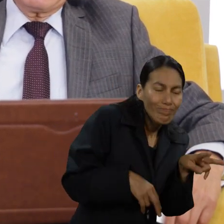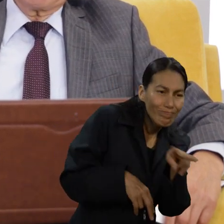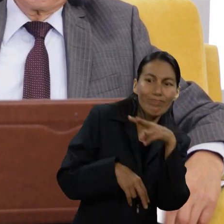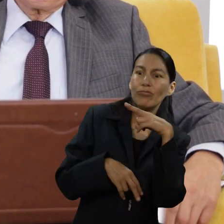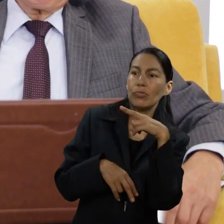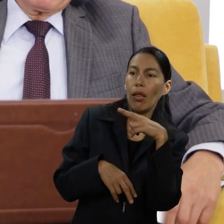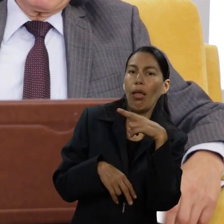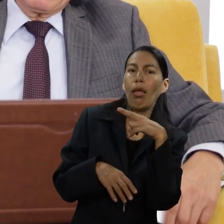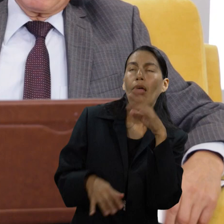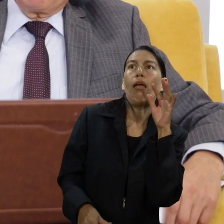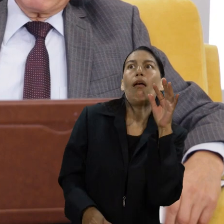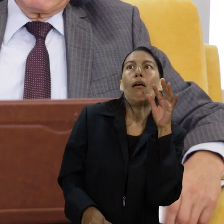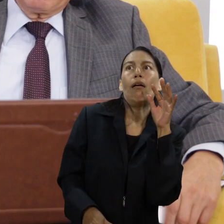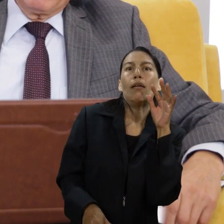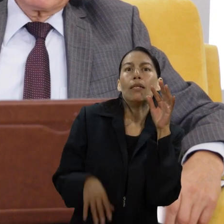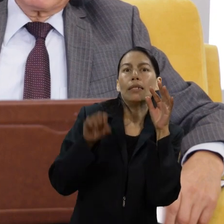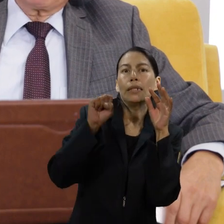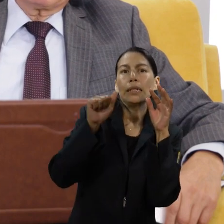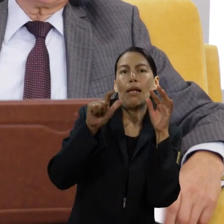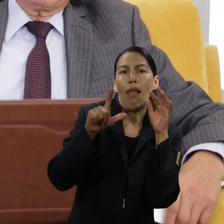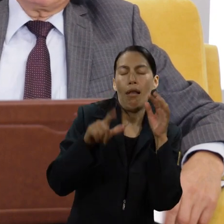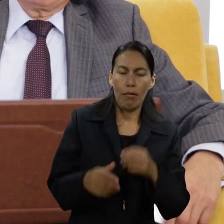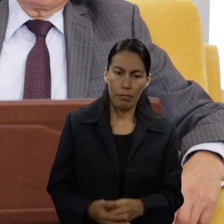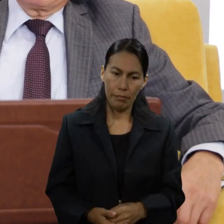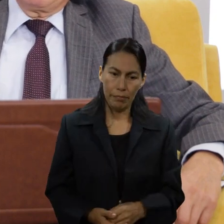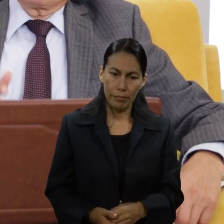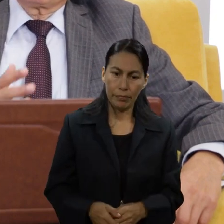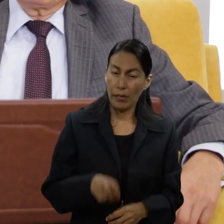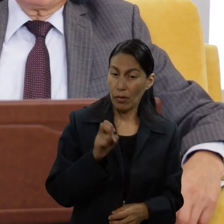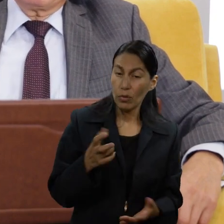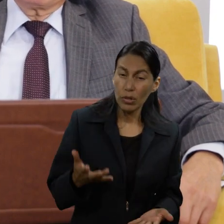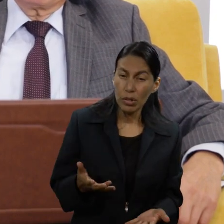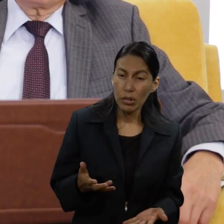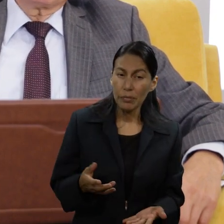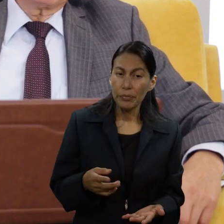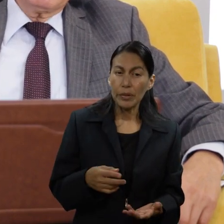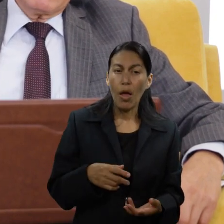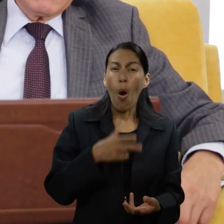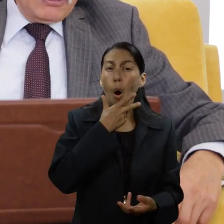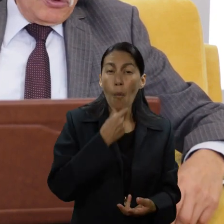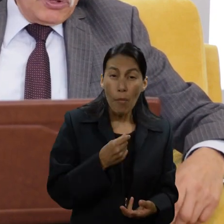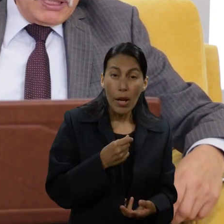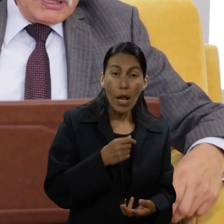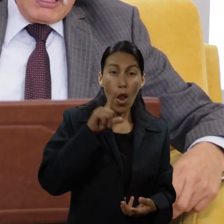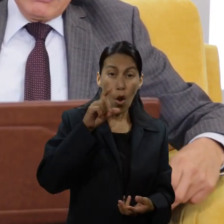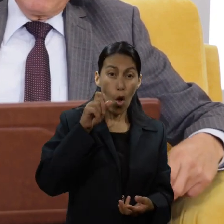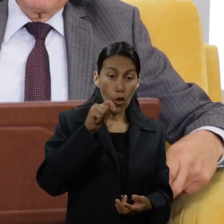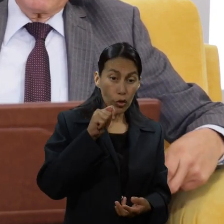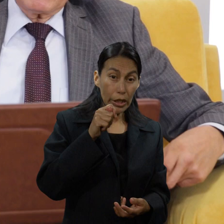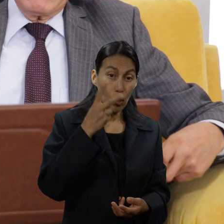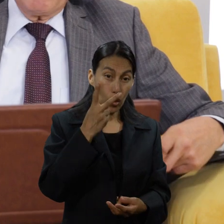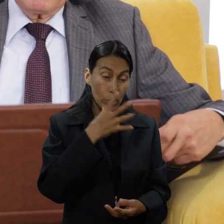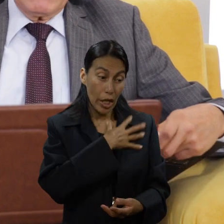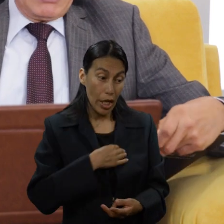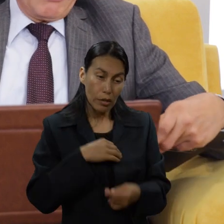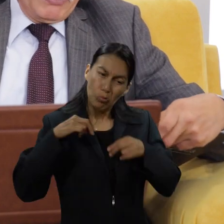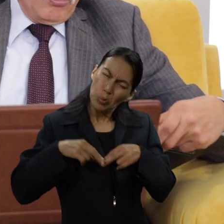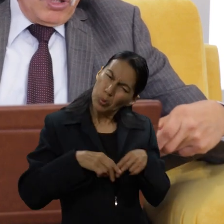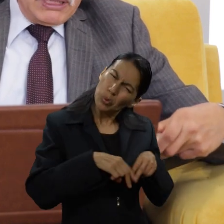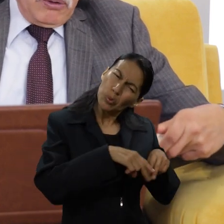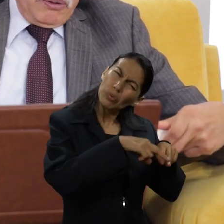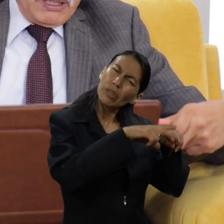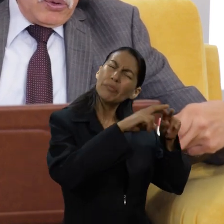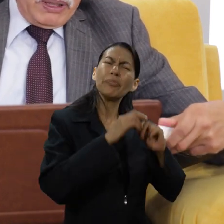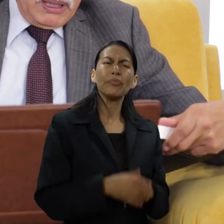voltea y queda convertida en una estatua de sal. Lot sigue adelante con sus hijas y entonces nosotros tenemos en el